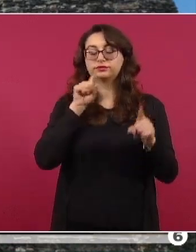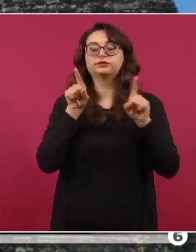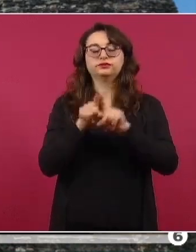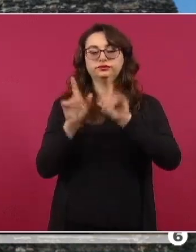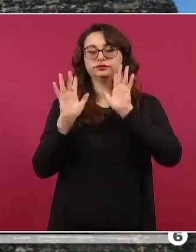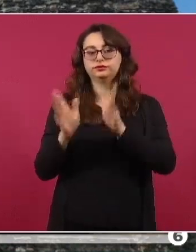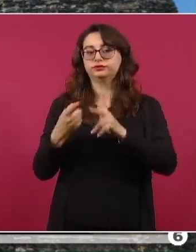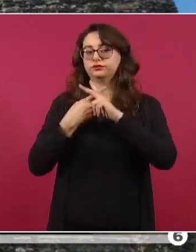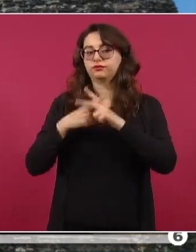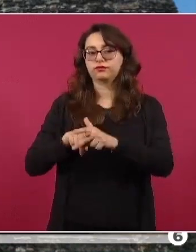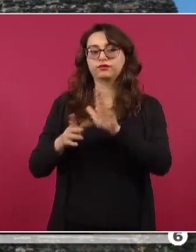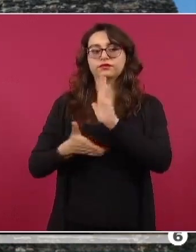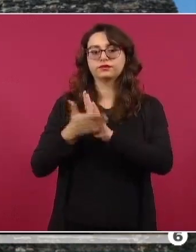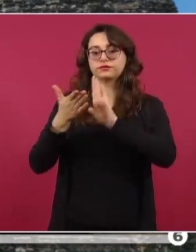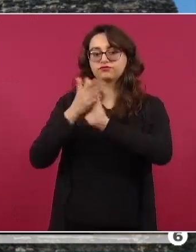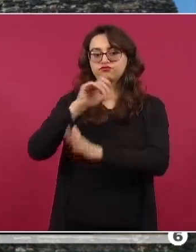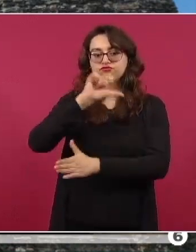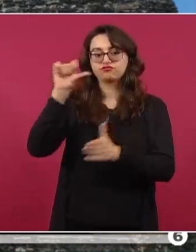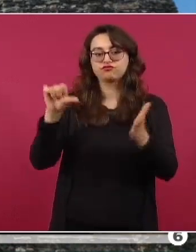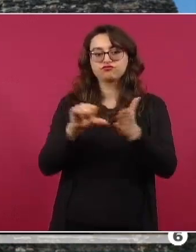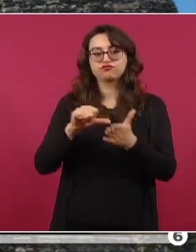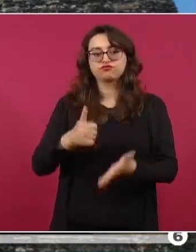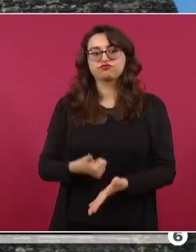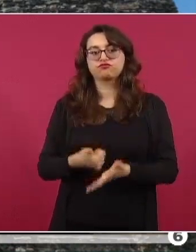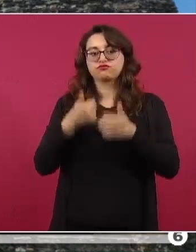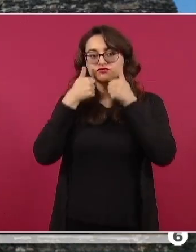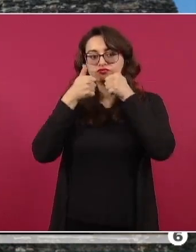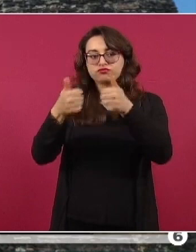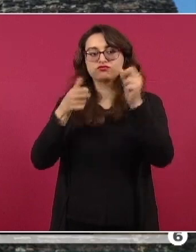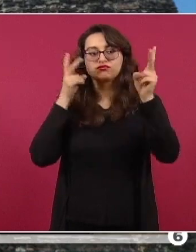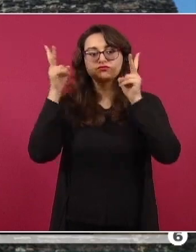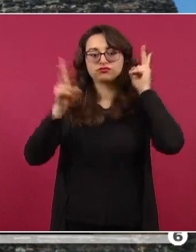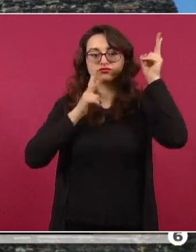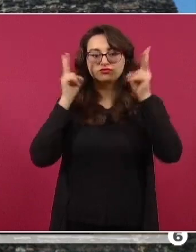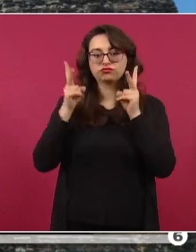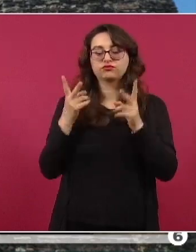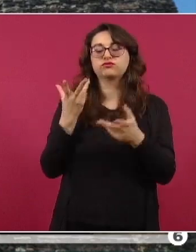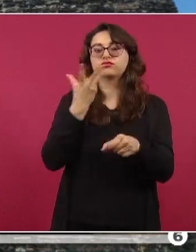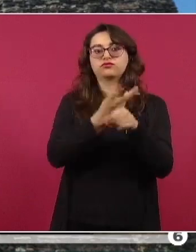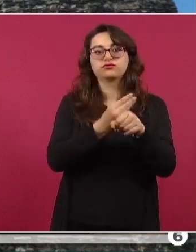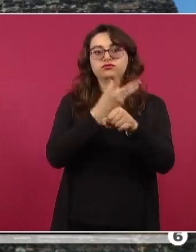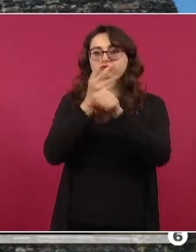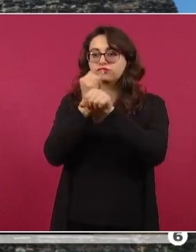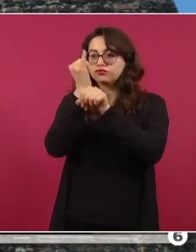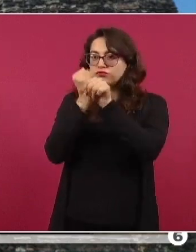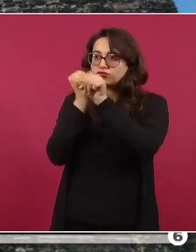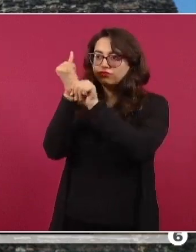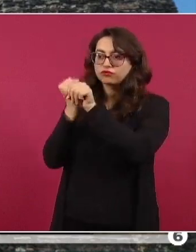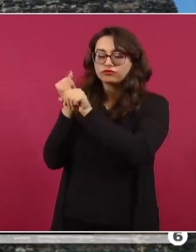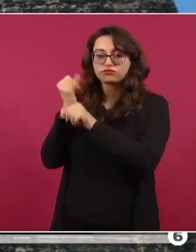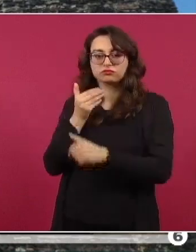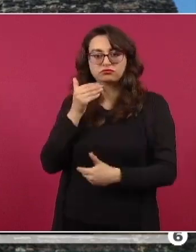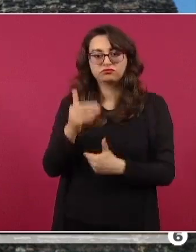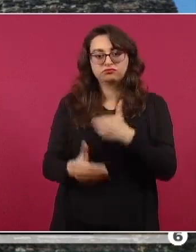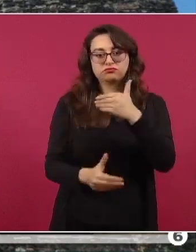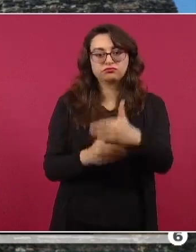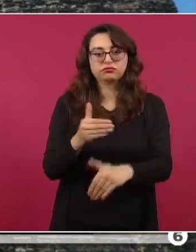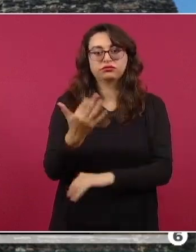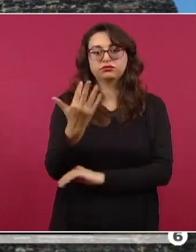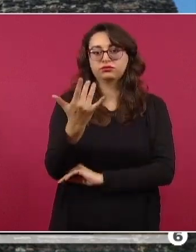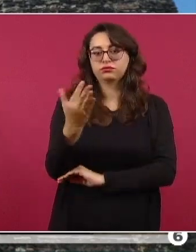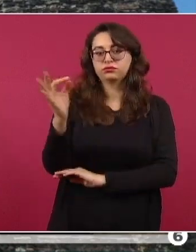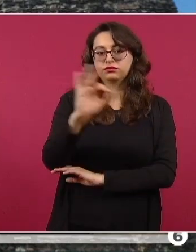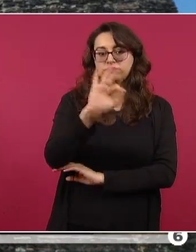visitantes y un avance ponderado del 50 por ciento en los trabajos de investigación y conservación del